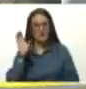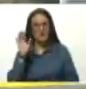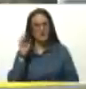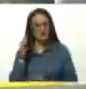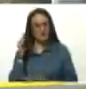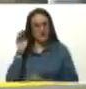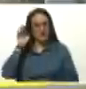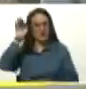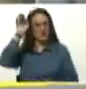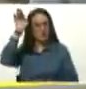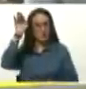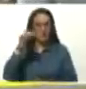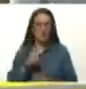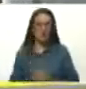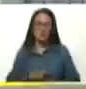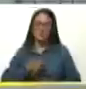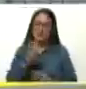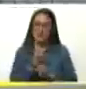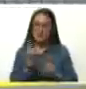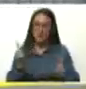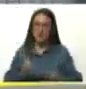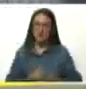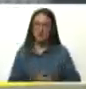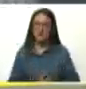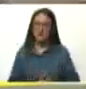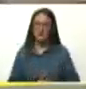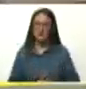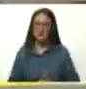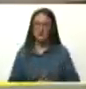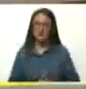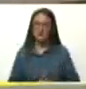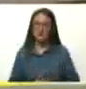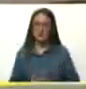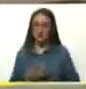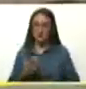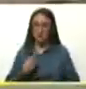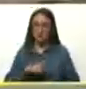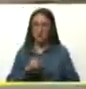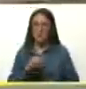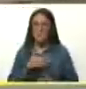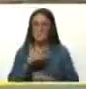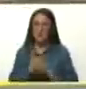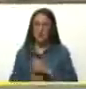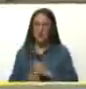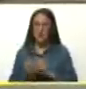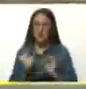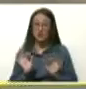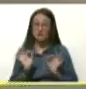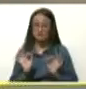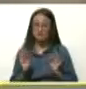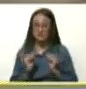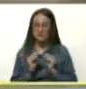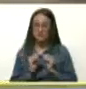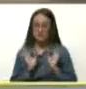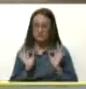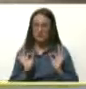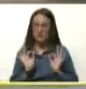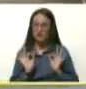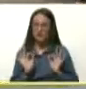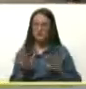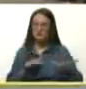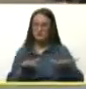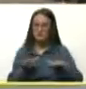futuro, de un país más democrático. Tuvieron un proyecto constitucional coherente que